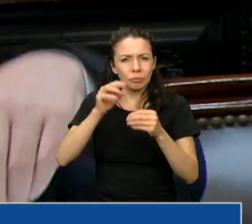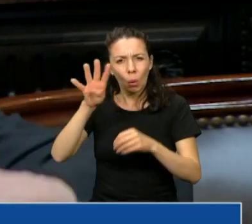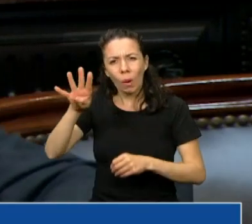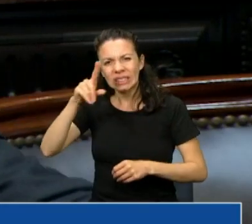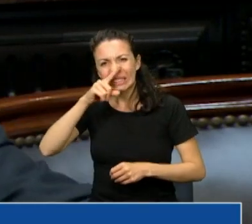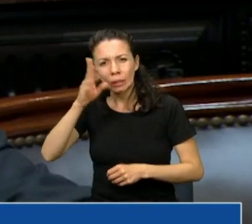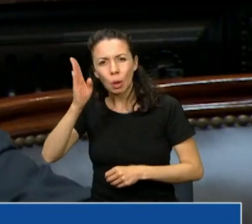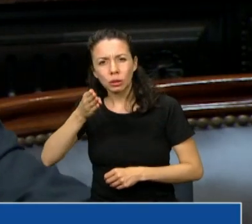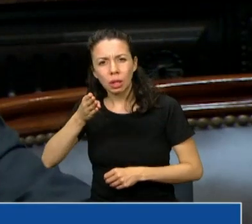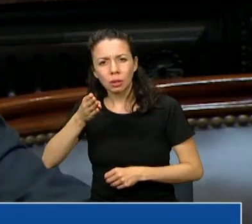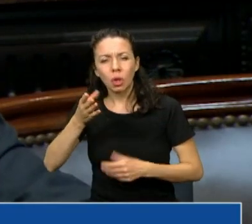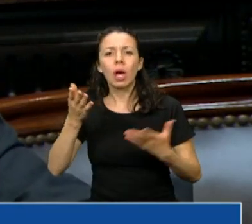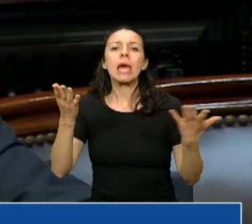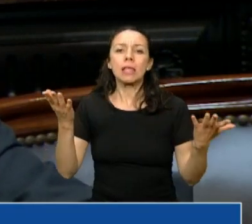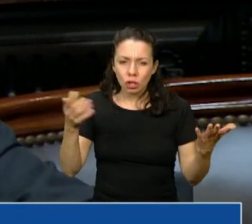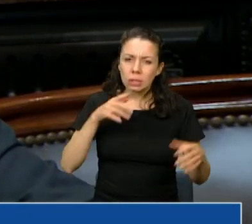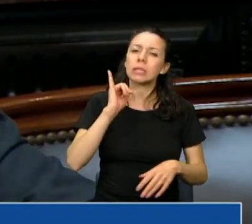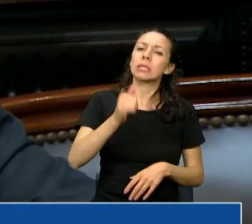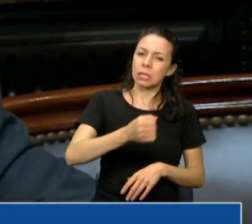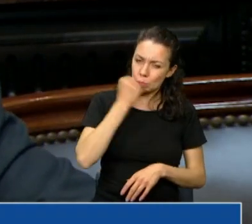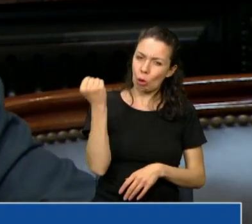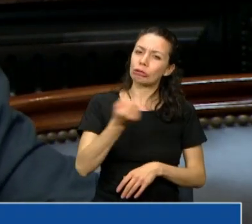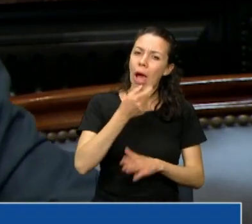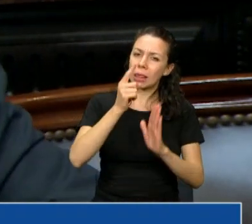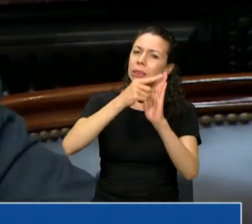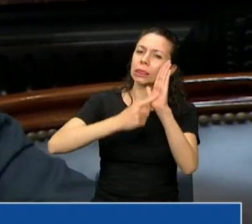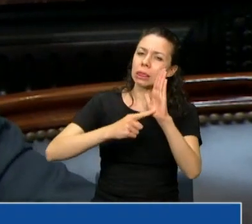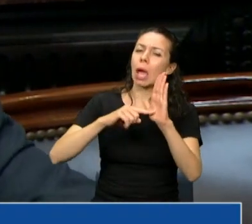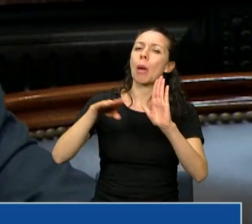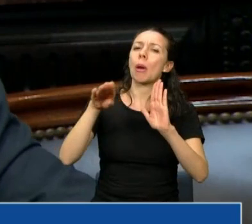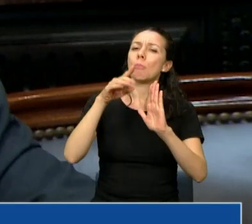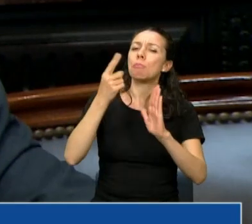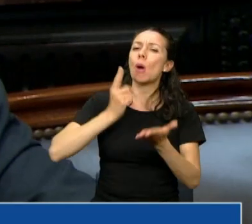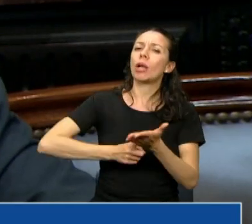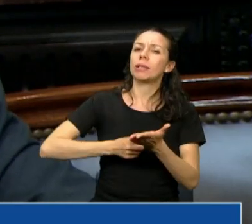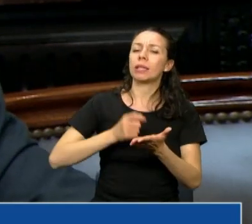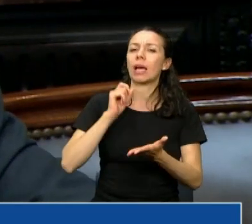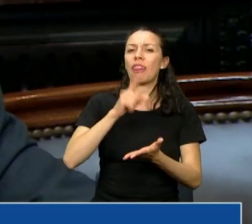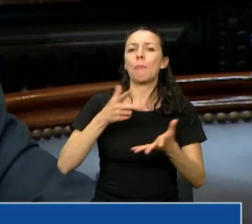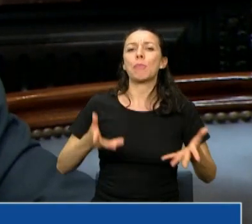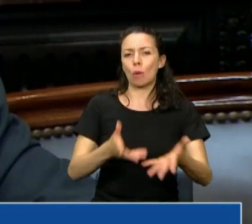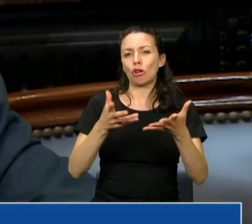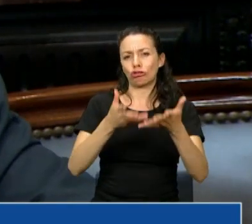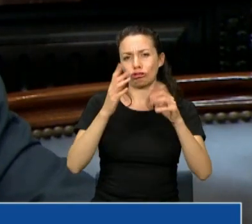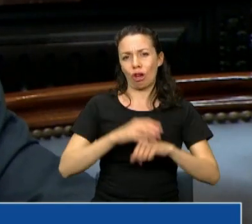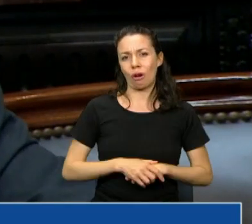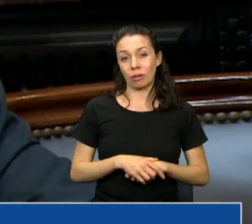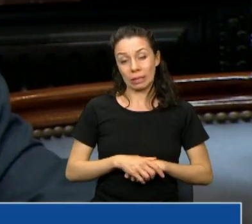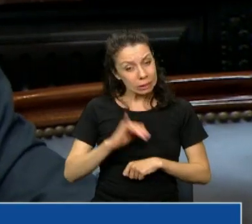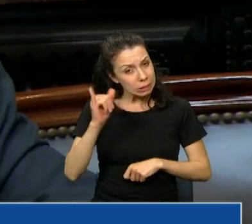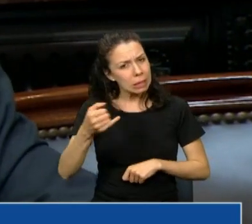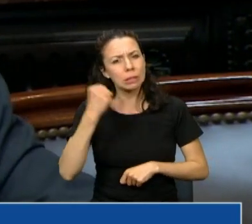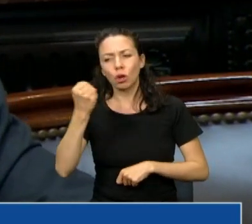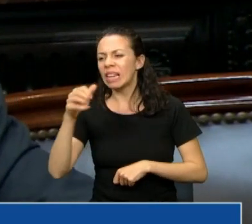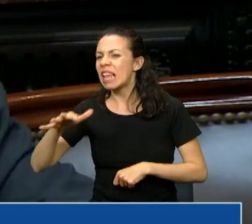importan las políticas de promoción, sí importan incluir a los distintos sectores